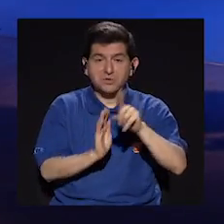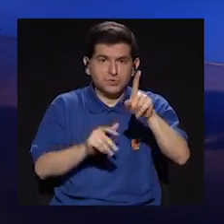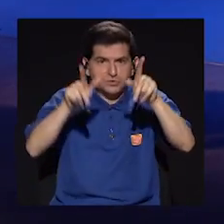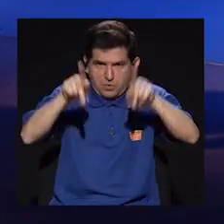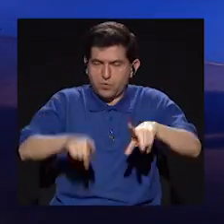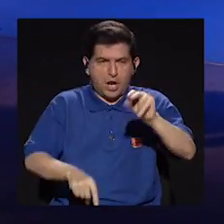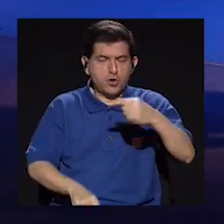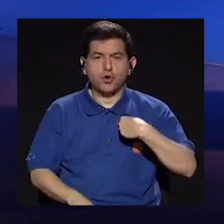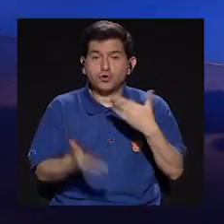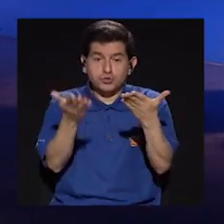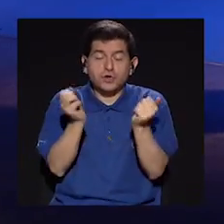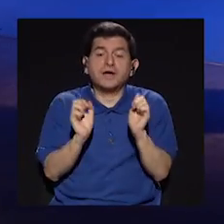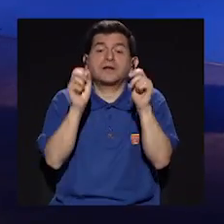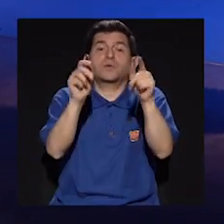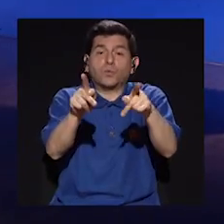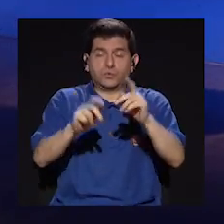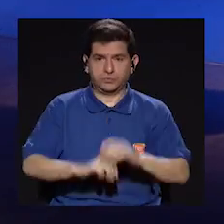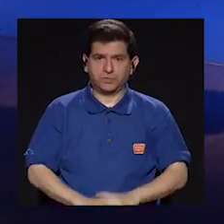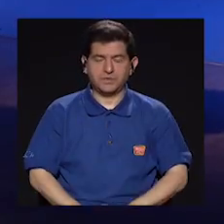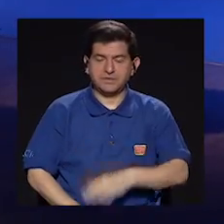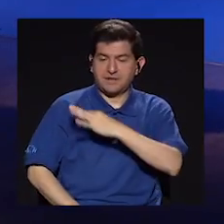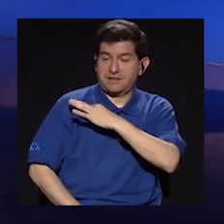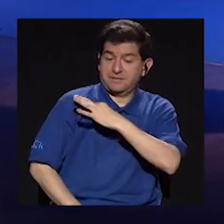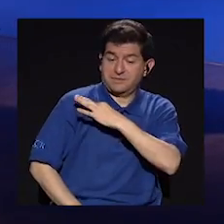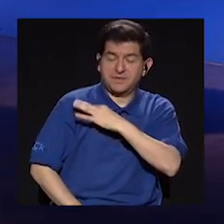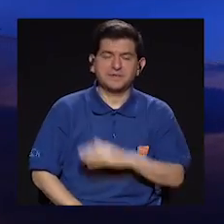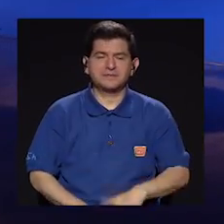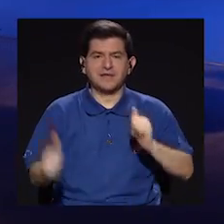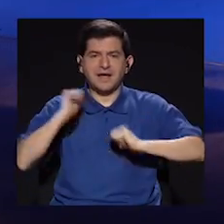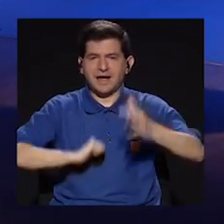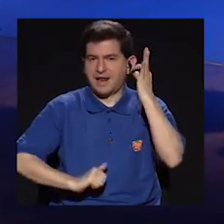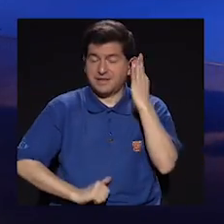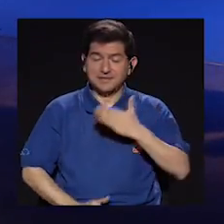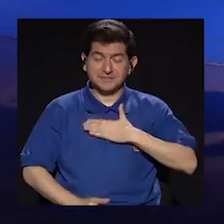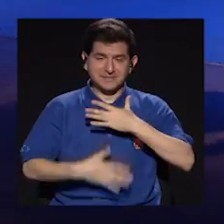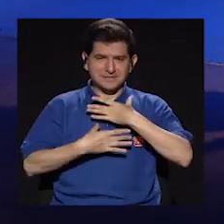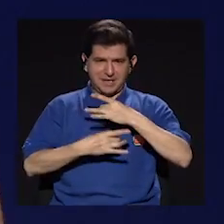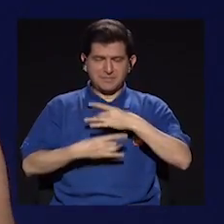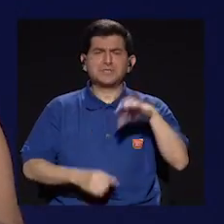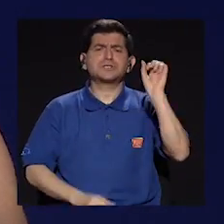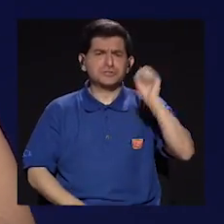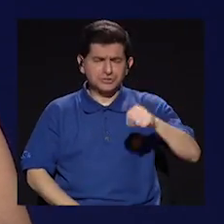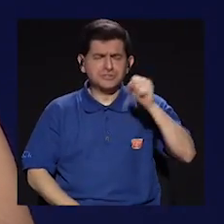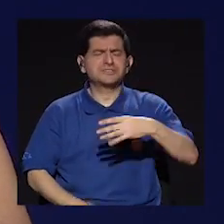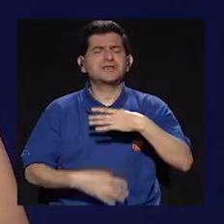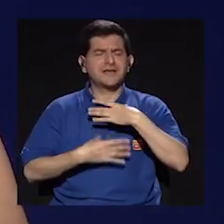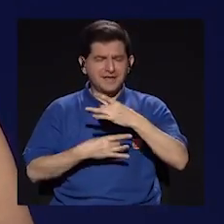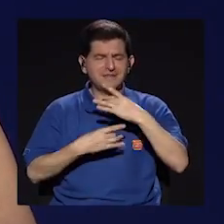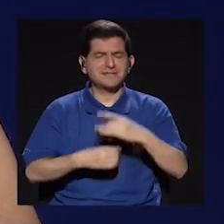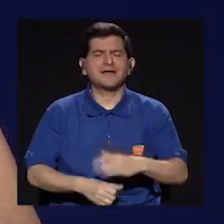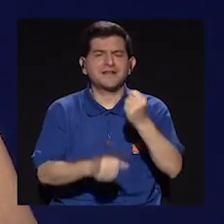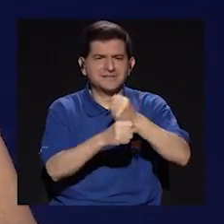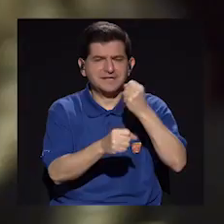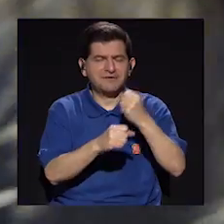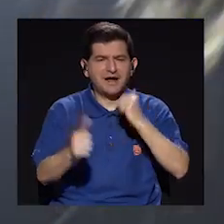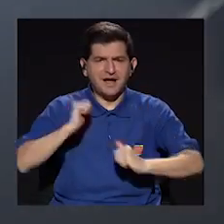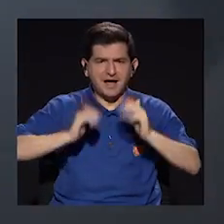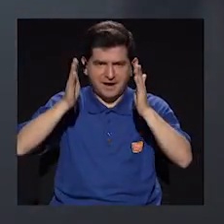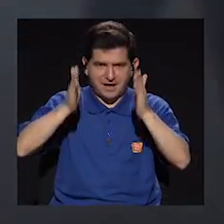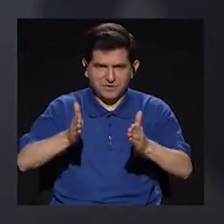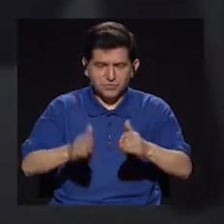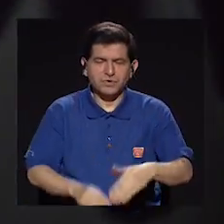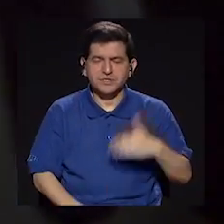alguien, sino de verdad yo quería tener el chance de invitar como actrices que me interesaban, porque sí me interesaba mucho trabajar con